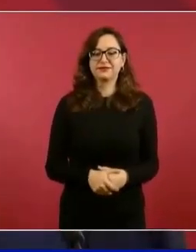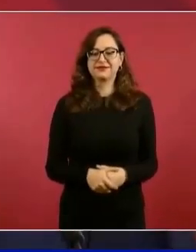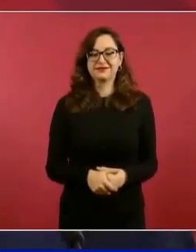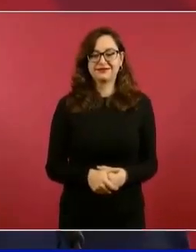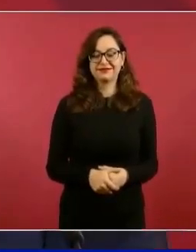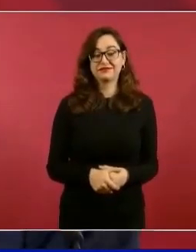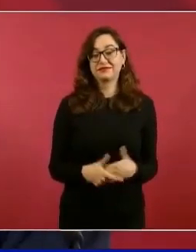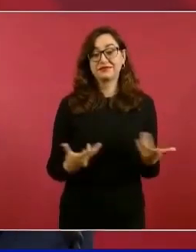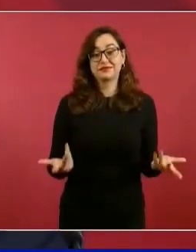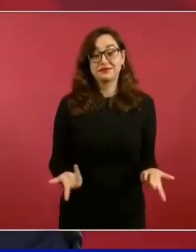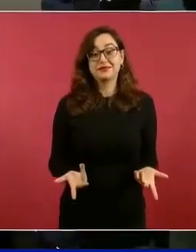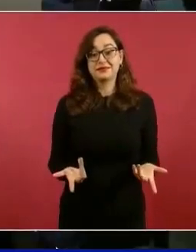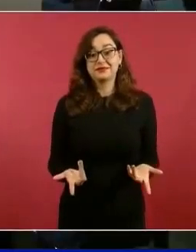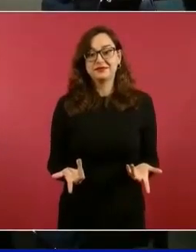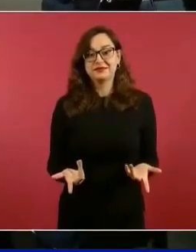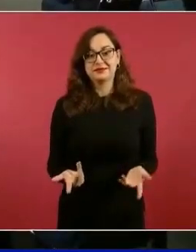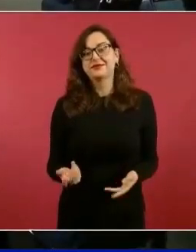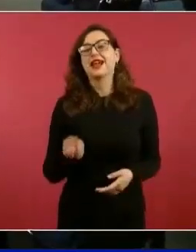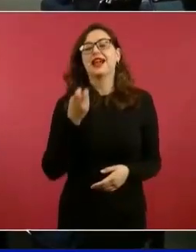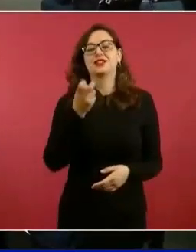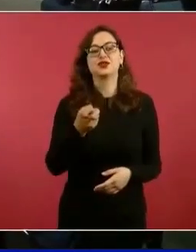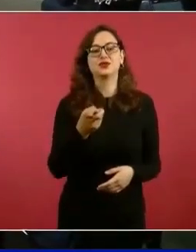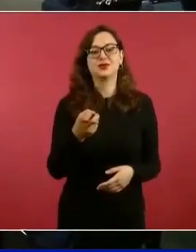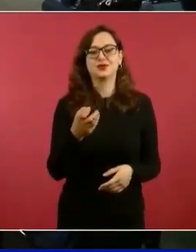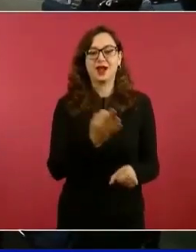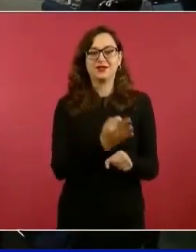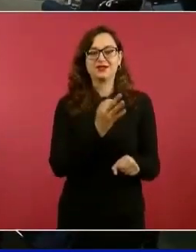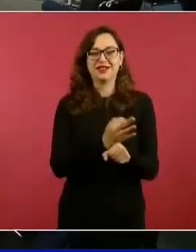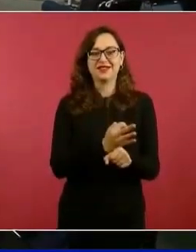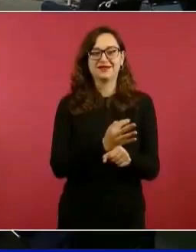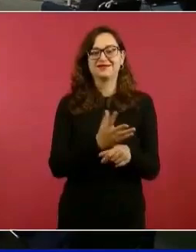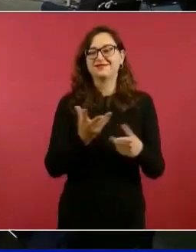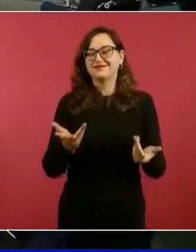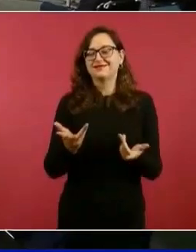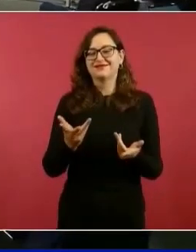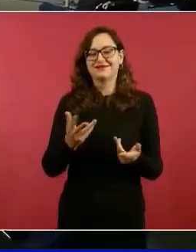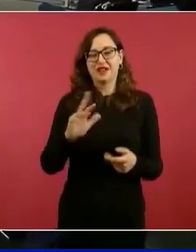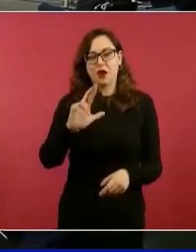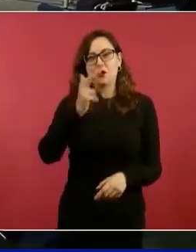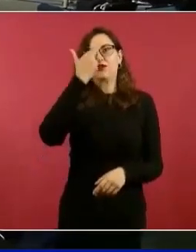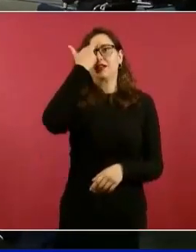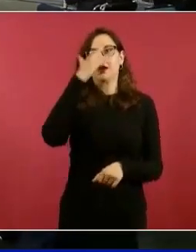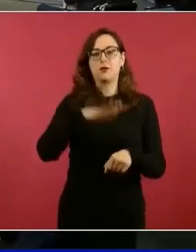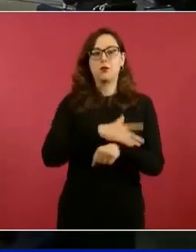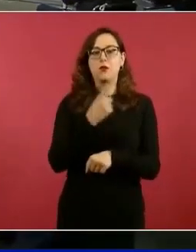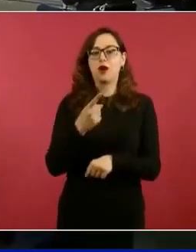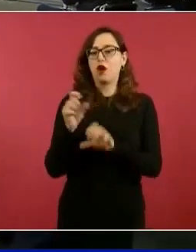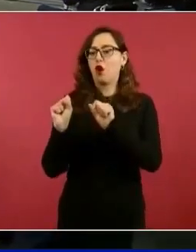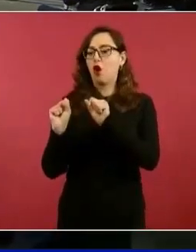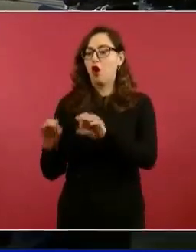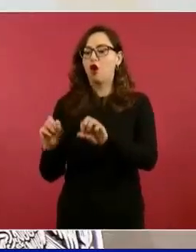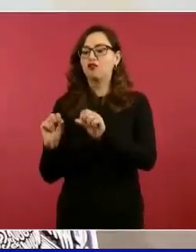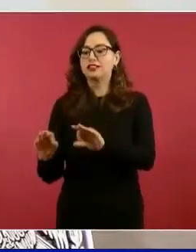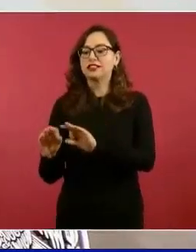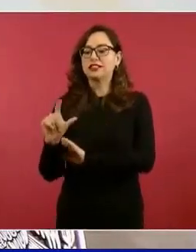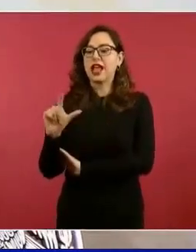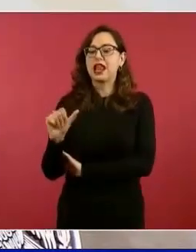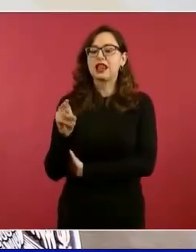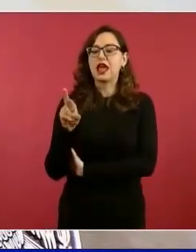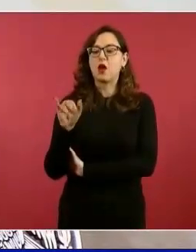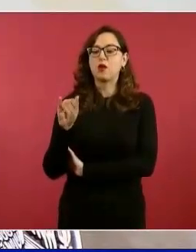Pero todo esto por el escritorio de Laurita, a quien quiero muchísimo y que le ofrezco disculpas por haber